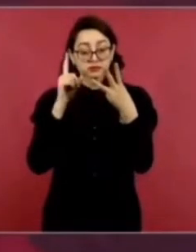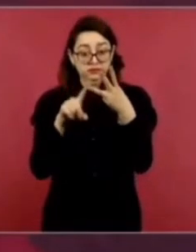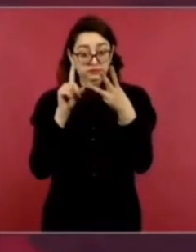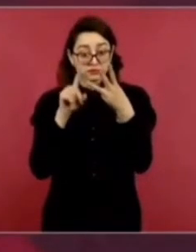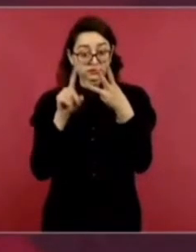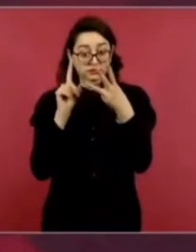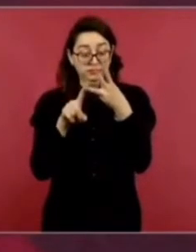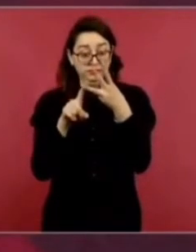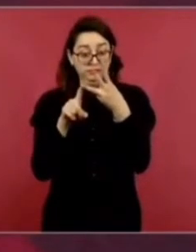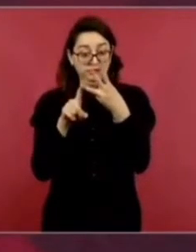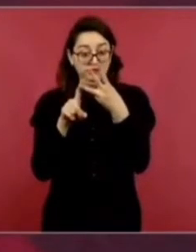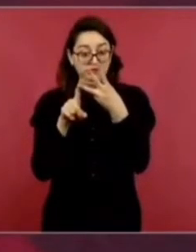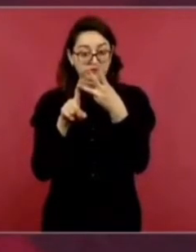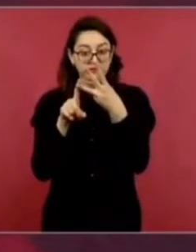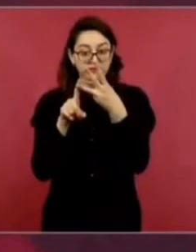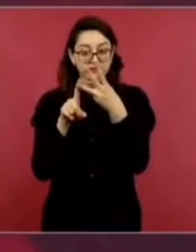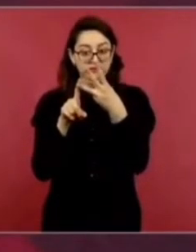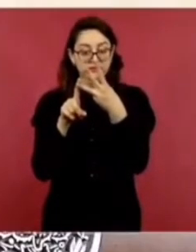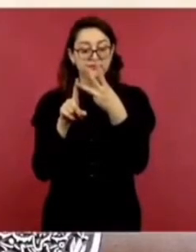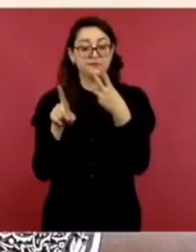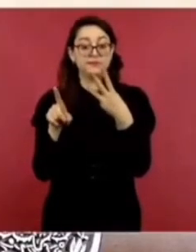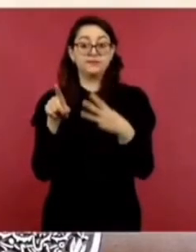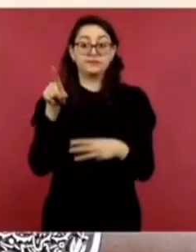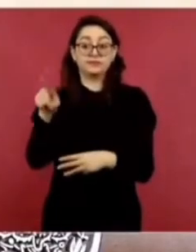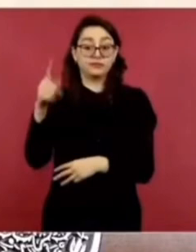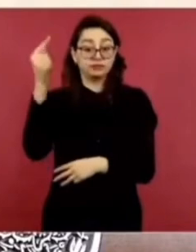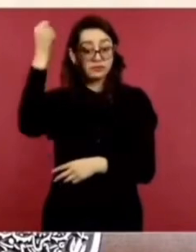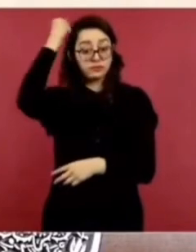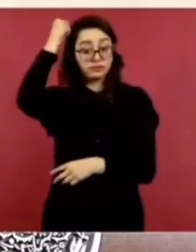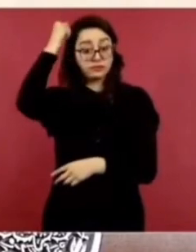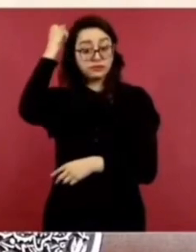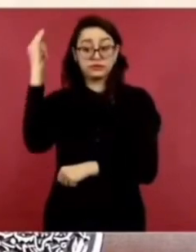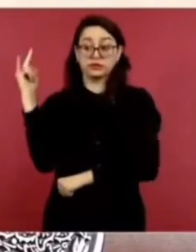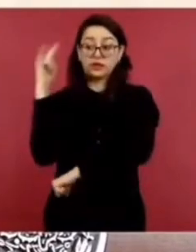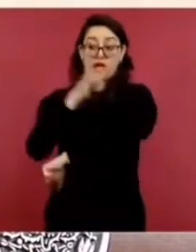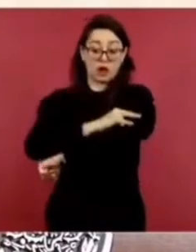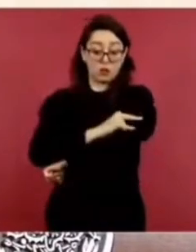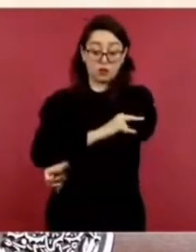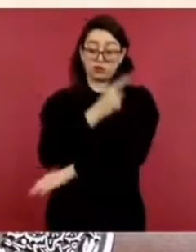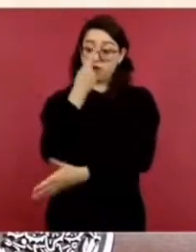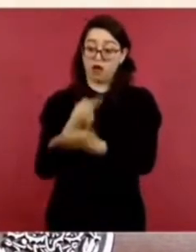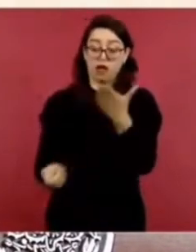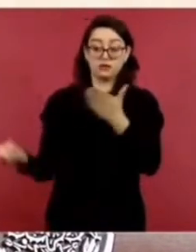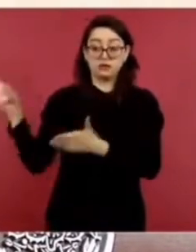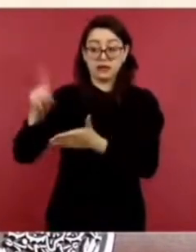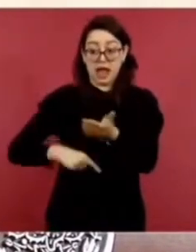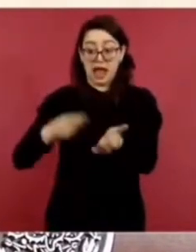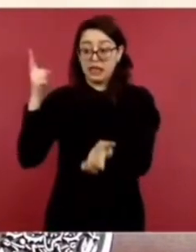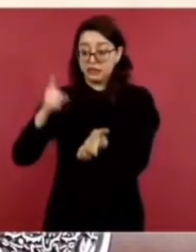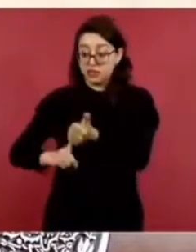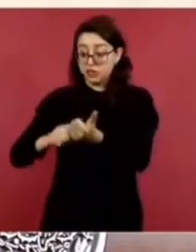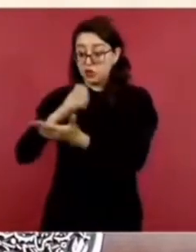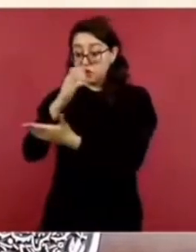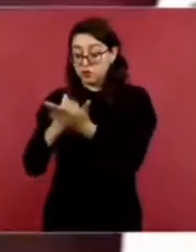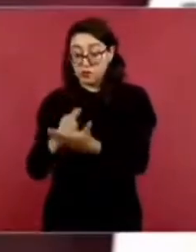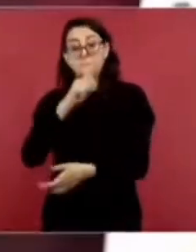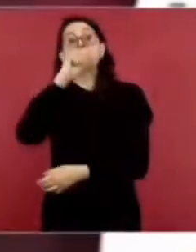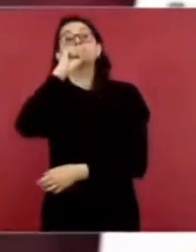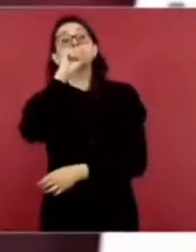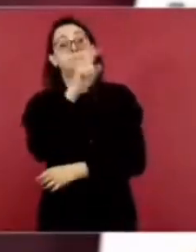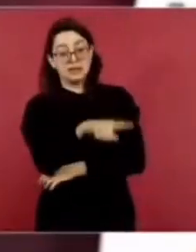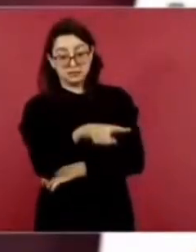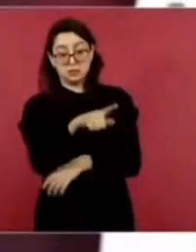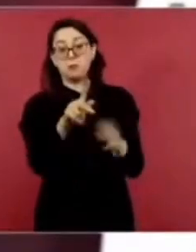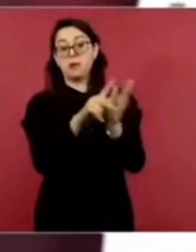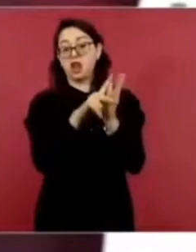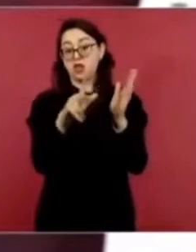el aeropuerto que se canceló. El aeropuerto… De Texcoco. De